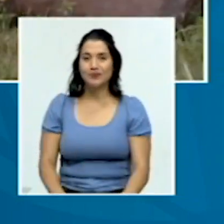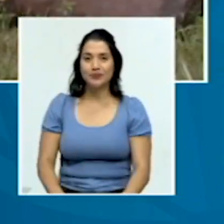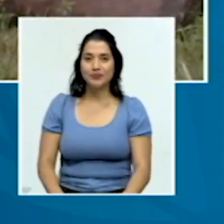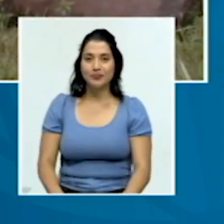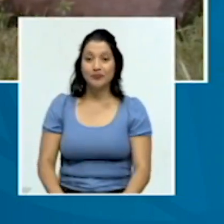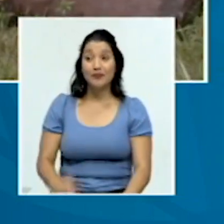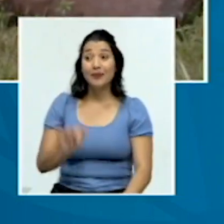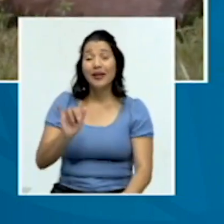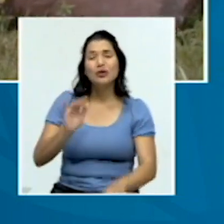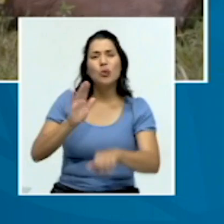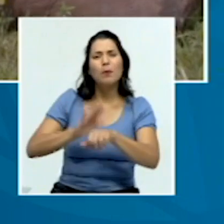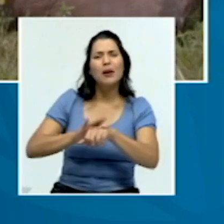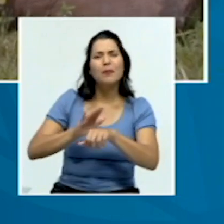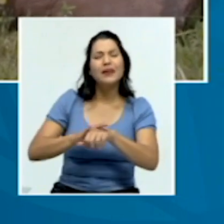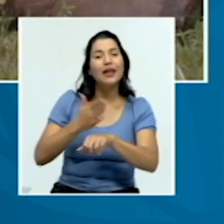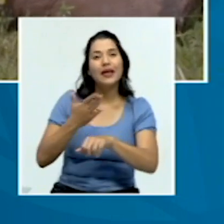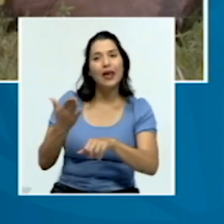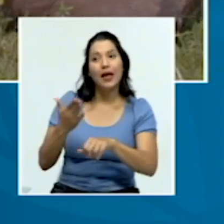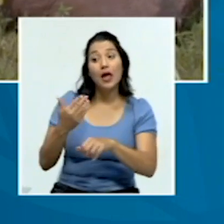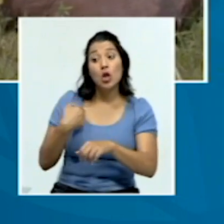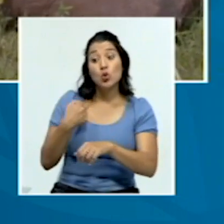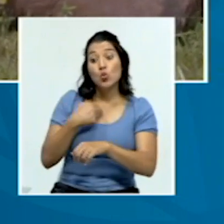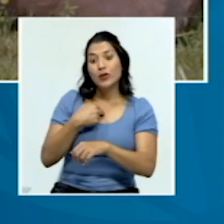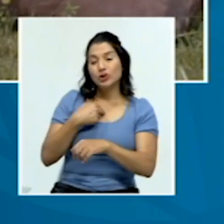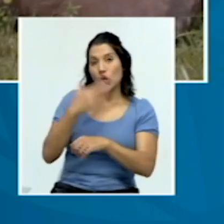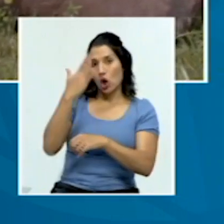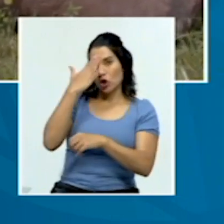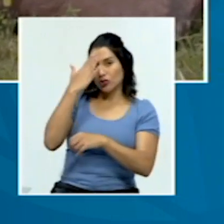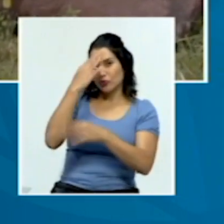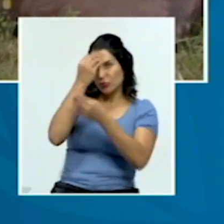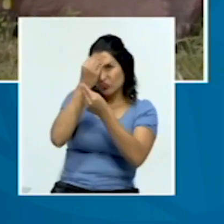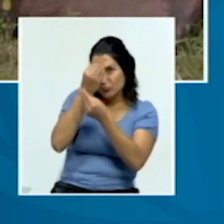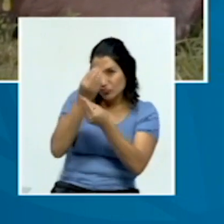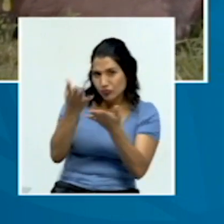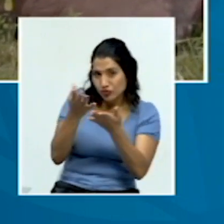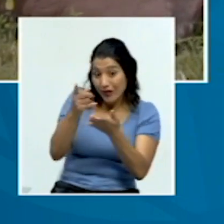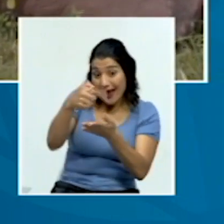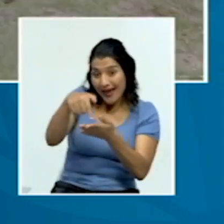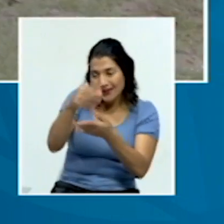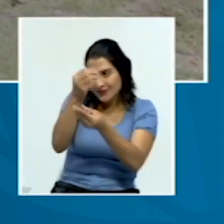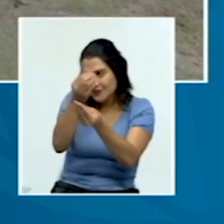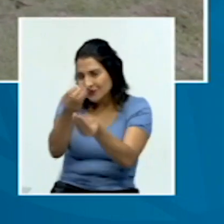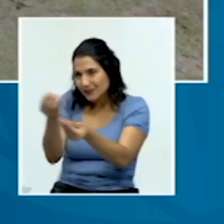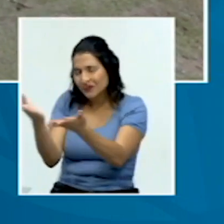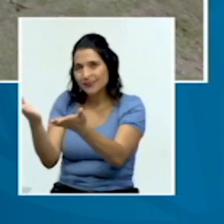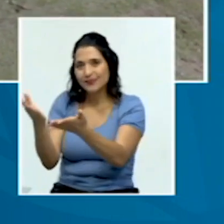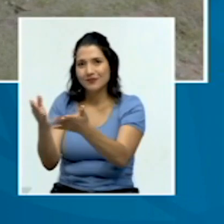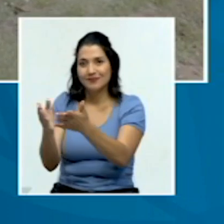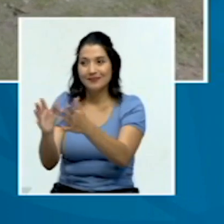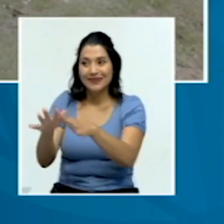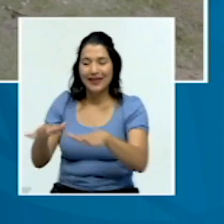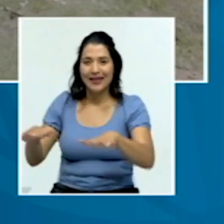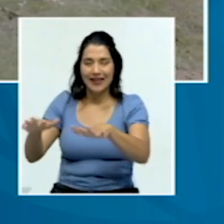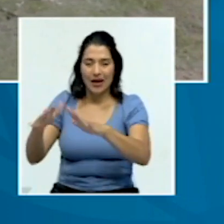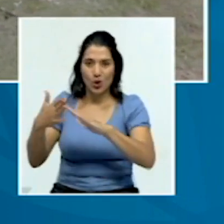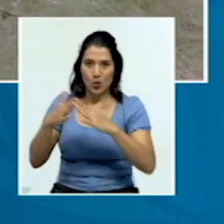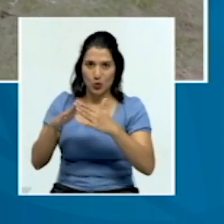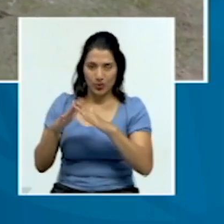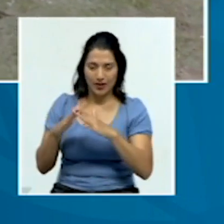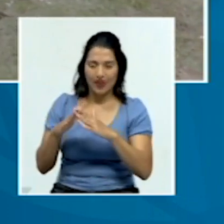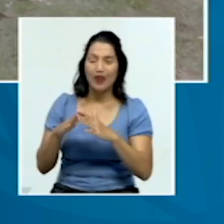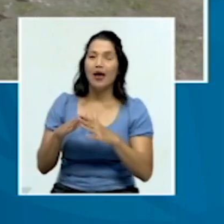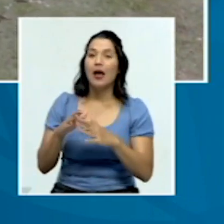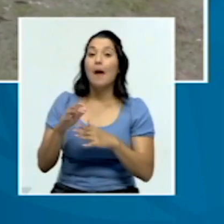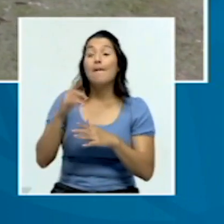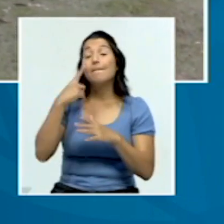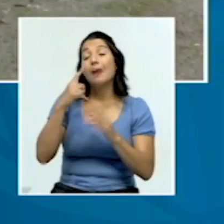Esto nos permite expandir el conocimiento en salud dentro de la misma comunidad. Como parte también